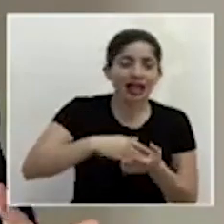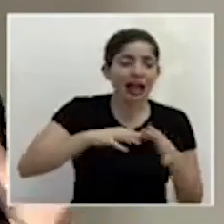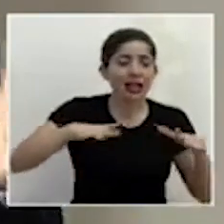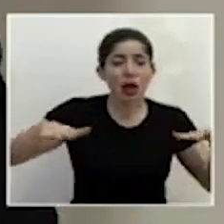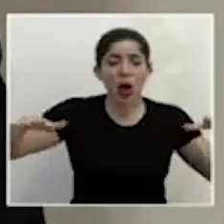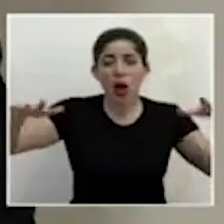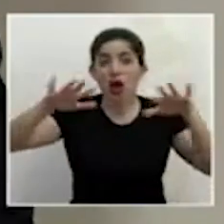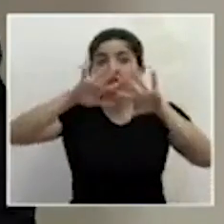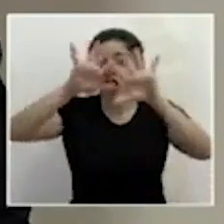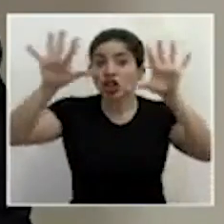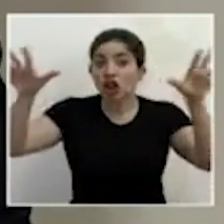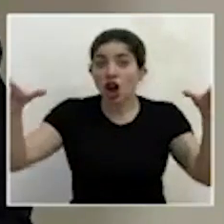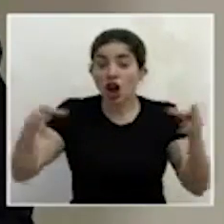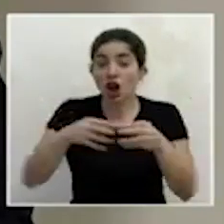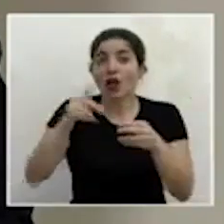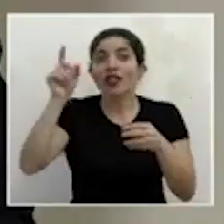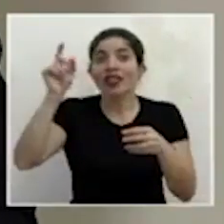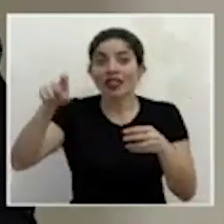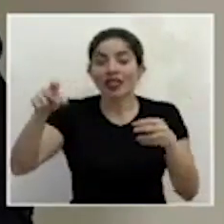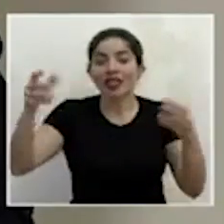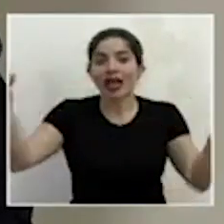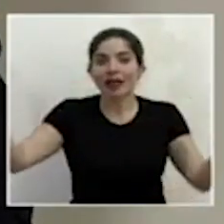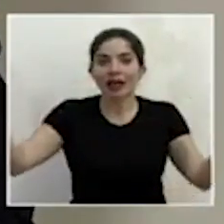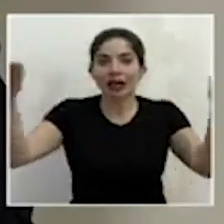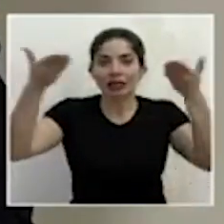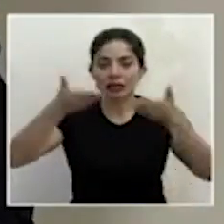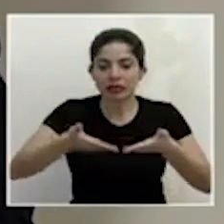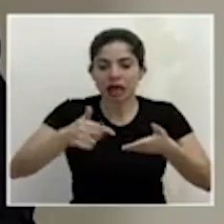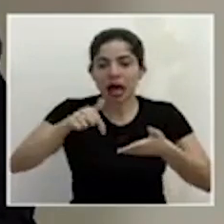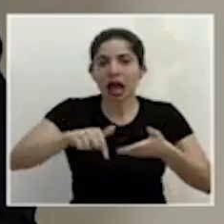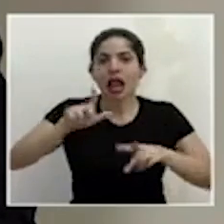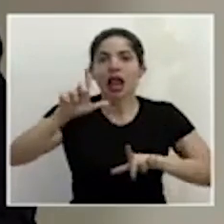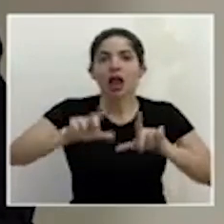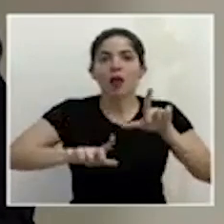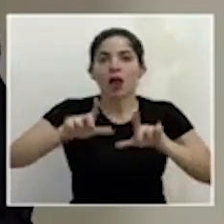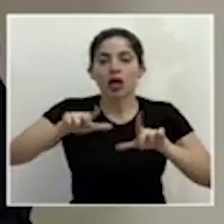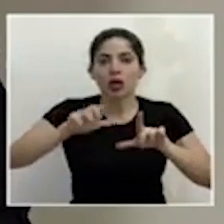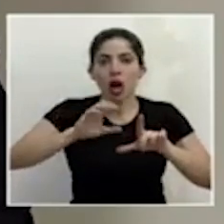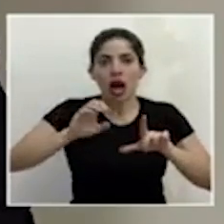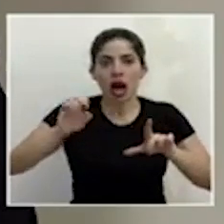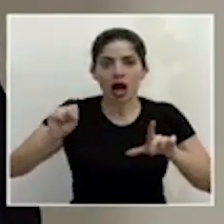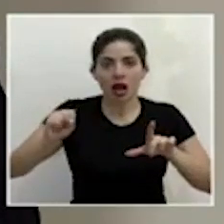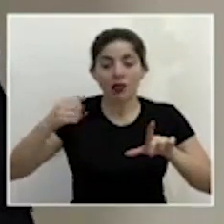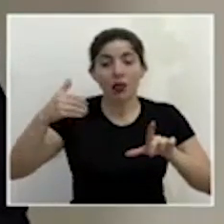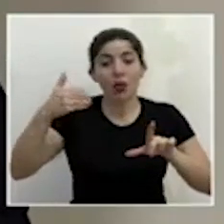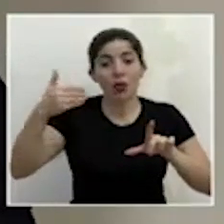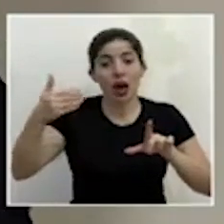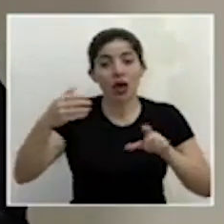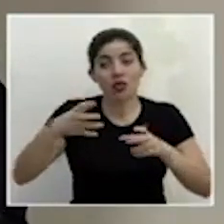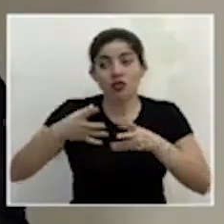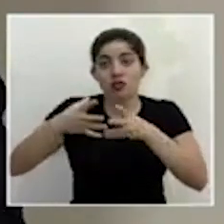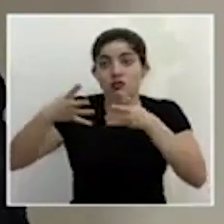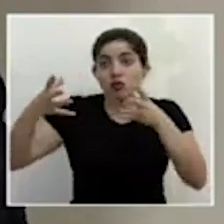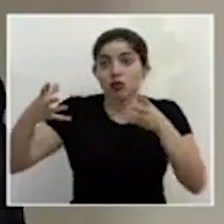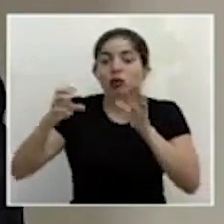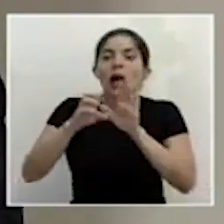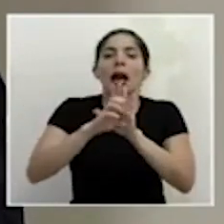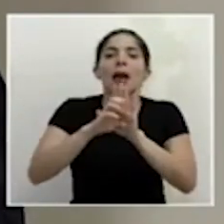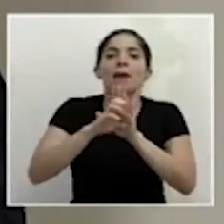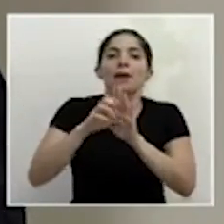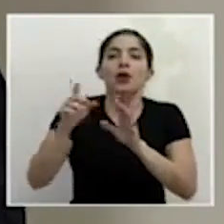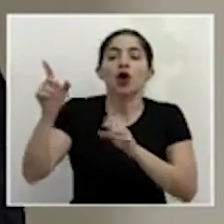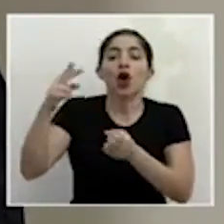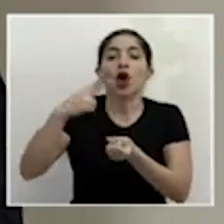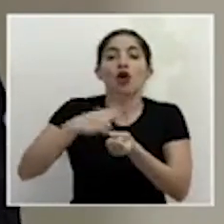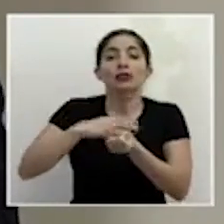muestras se tienen que centralizar en los laboratorios de la caja cuando hacemos un gran volumen, como por ejemplo lo que hacemos